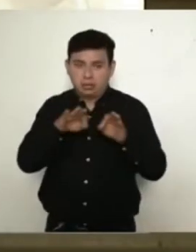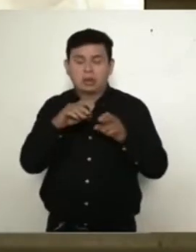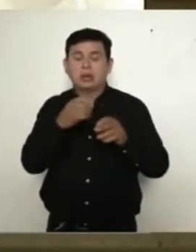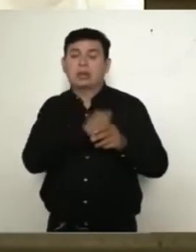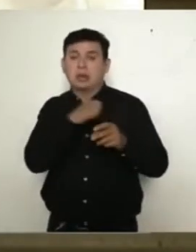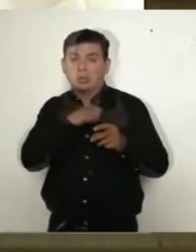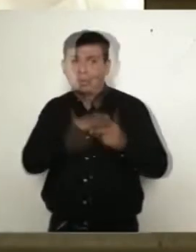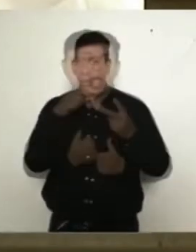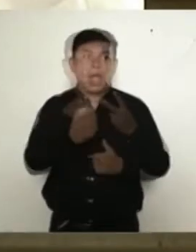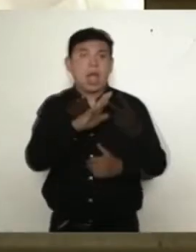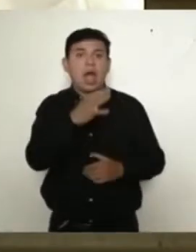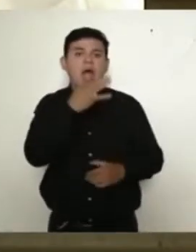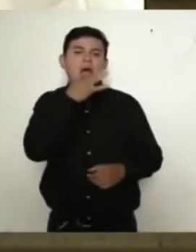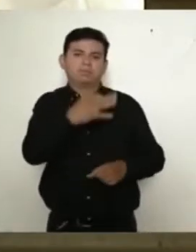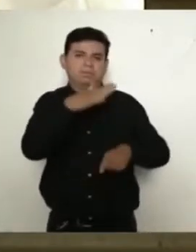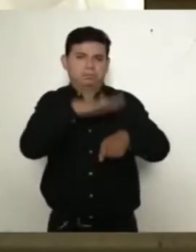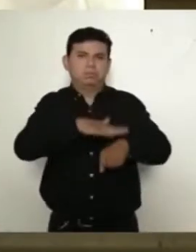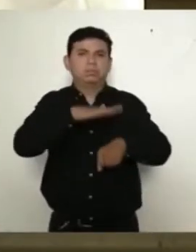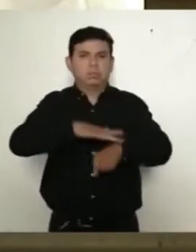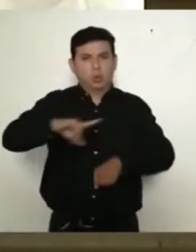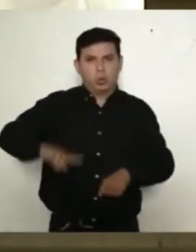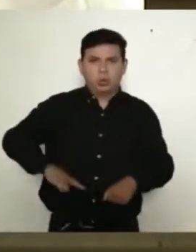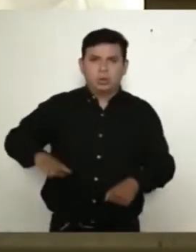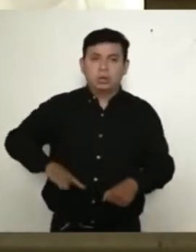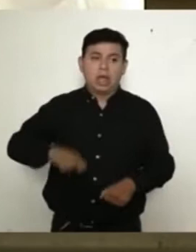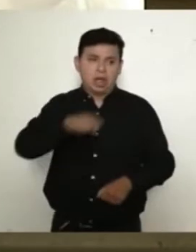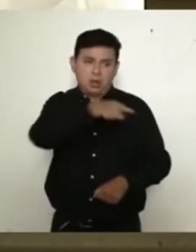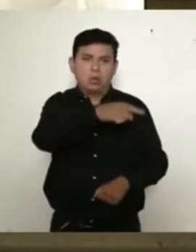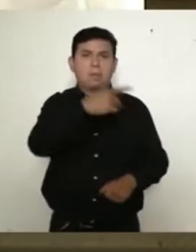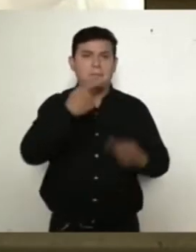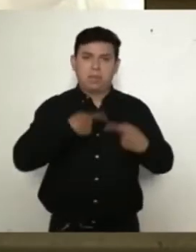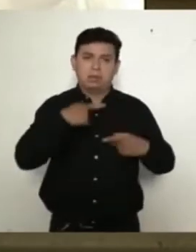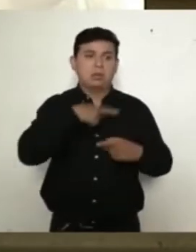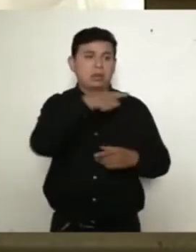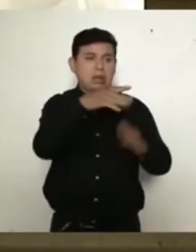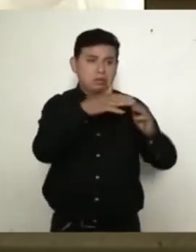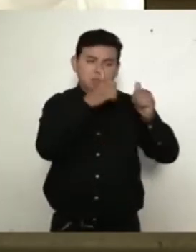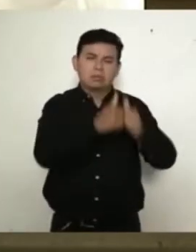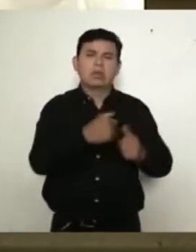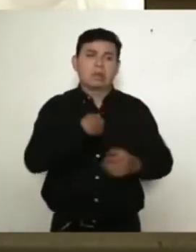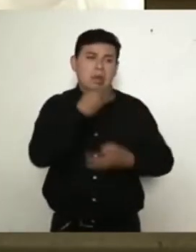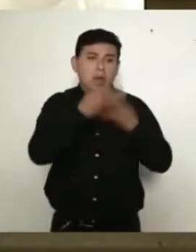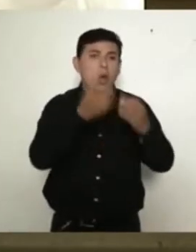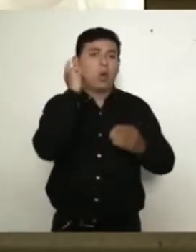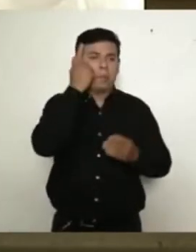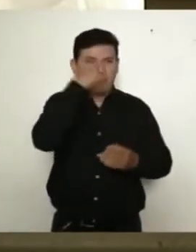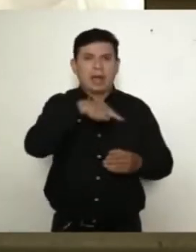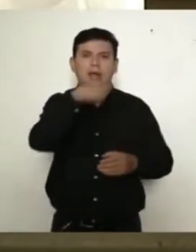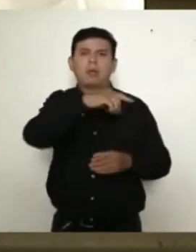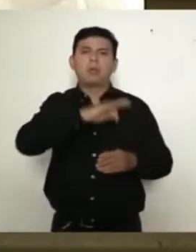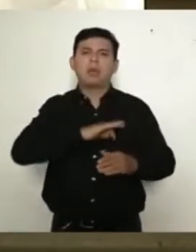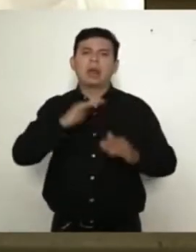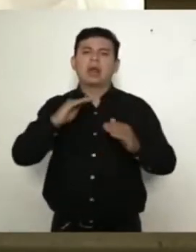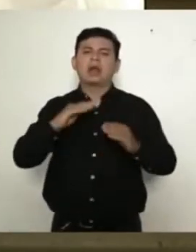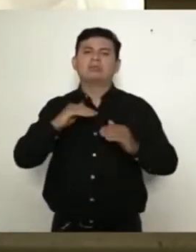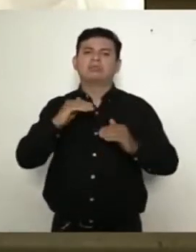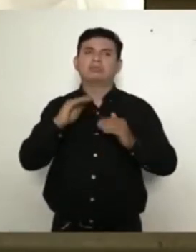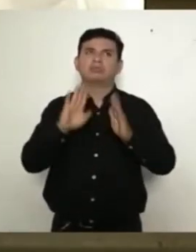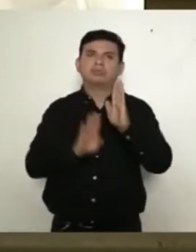alimentarias. Los más importantes para que tengamos éxito, enfrentemos